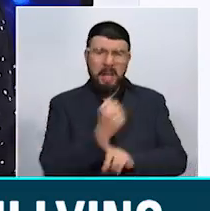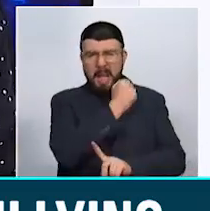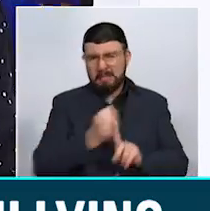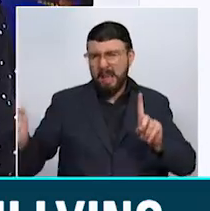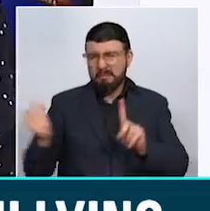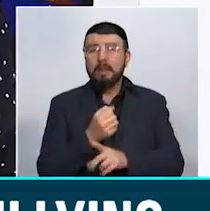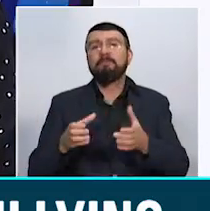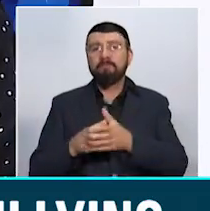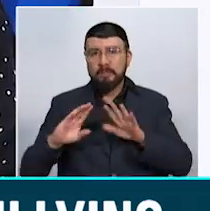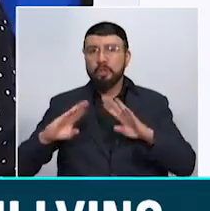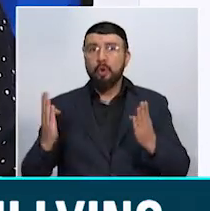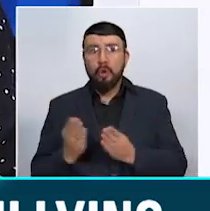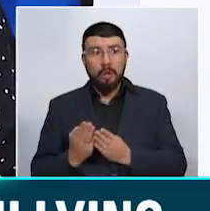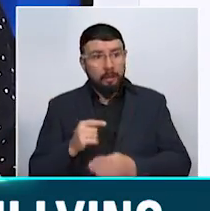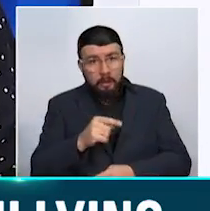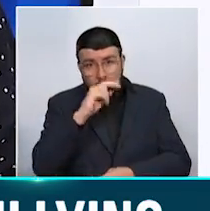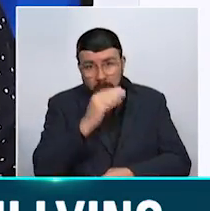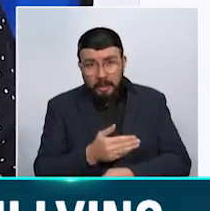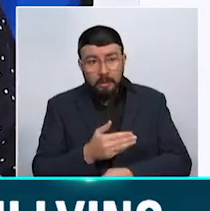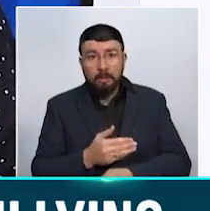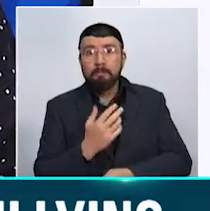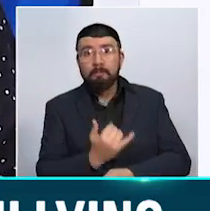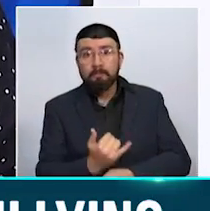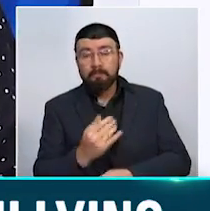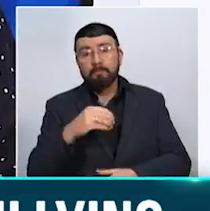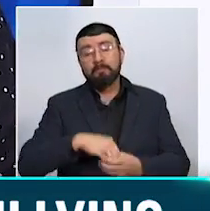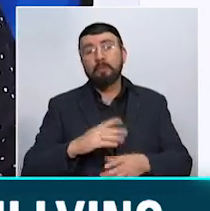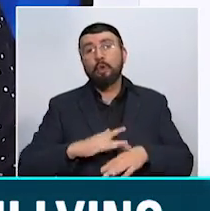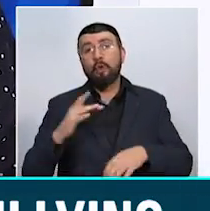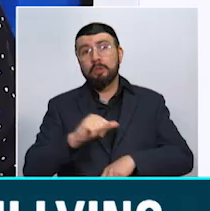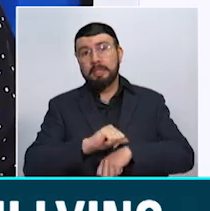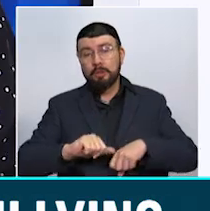colegio, al punto que el niño tuvo que ser sometido a una cirugía.